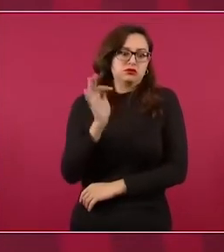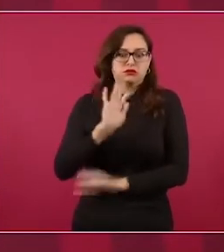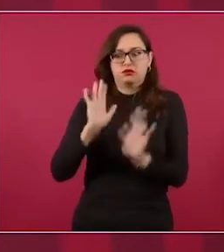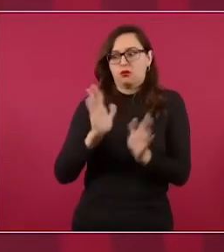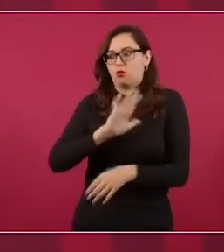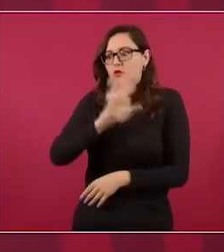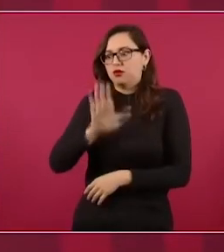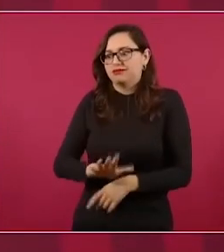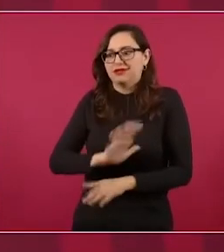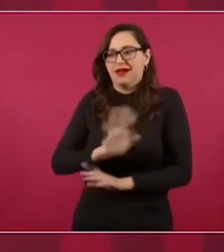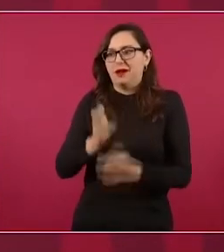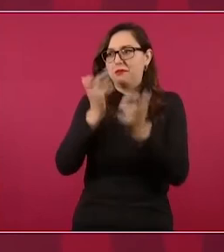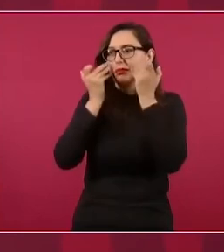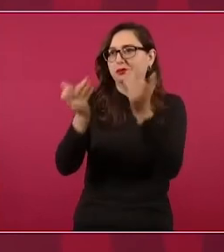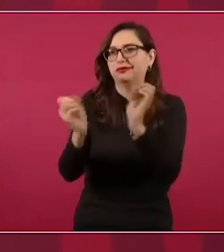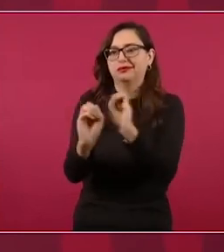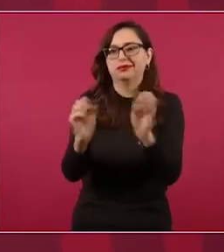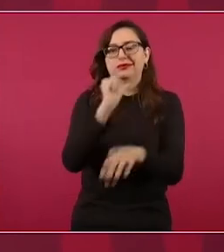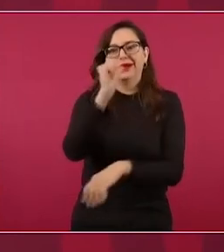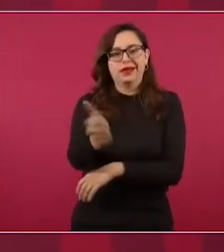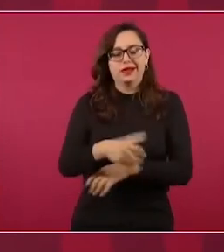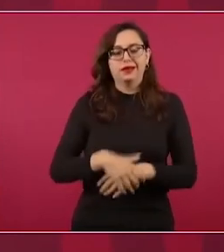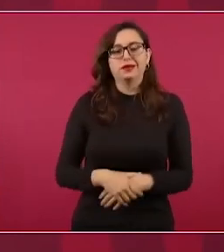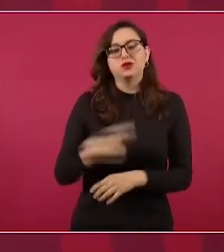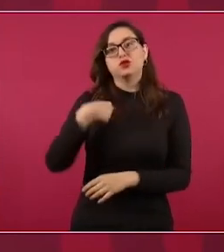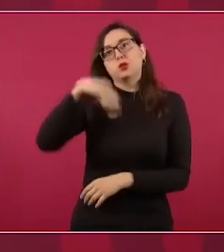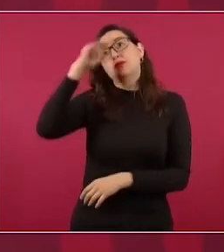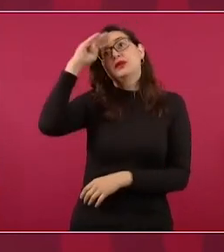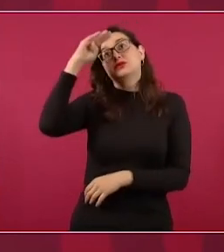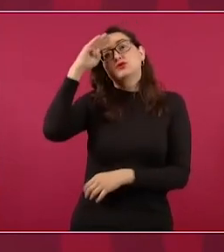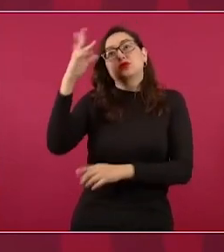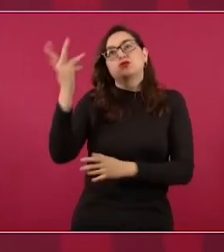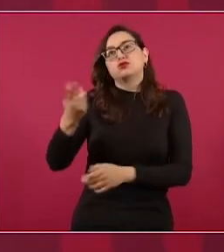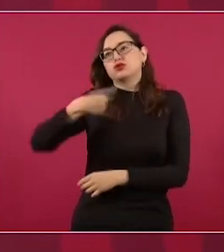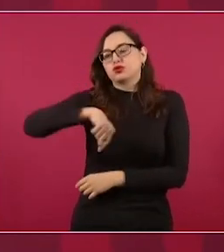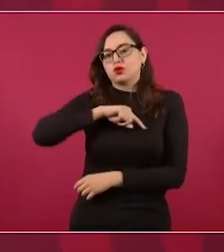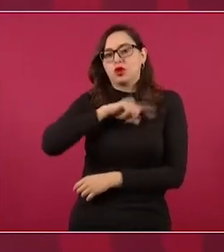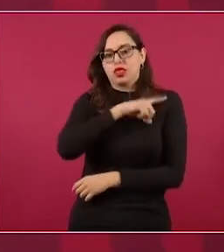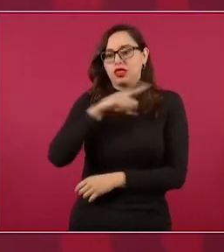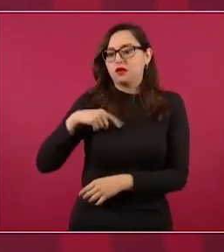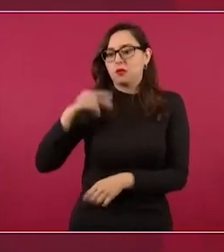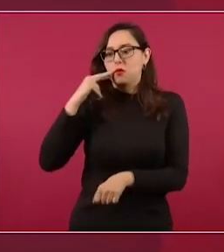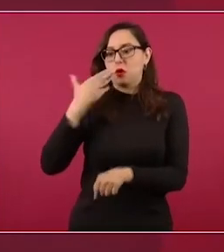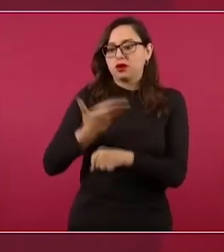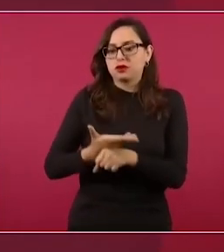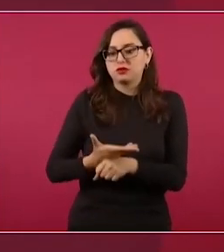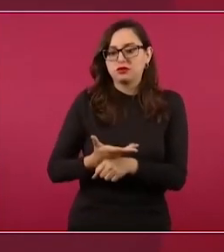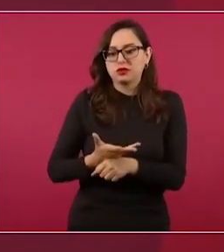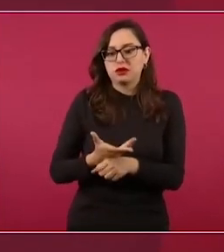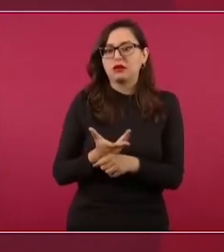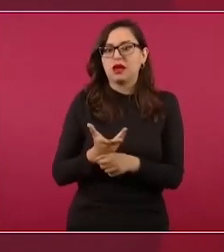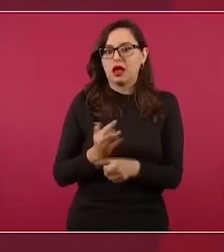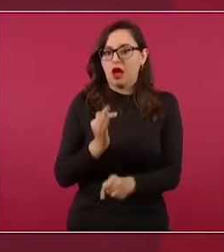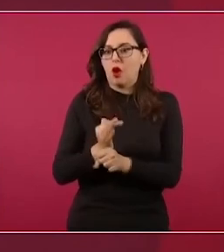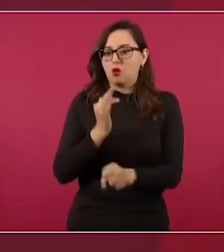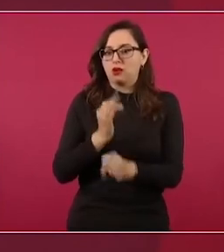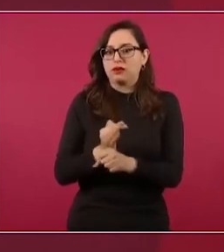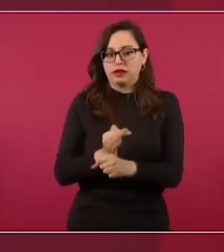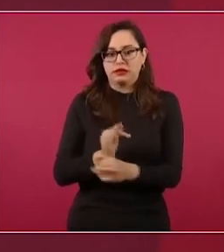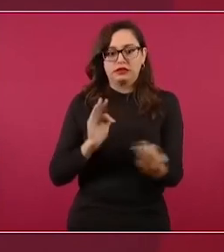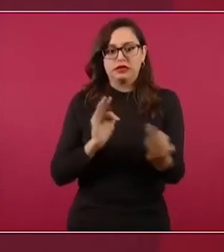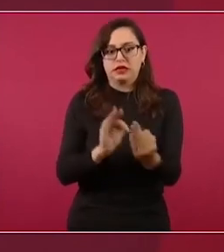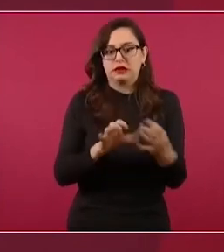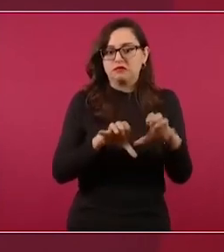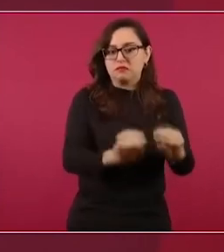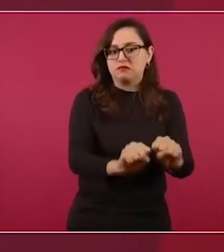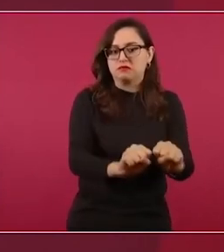digamos que lo responsable, me parece, es que nosotros tenemos como estrategia política exterior que guardar y preservar el